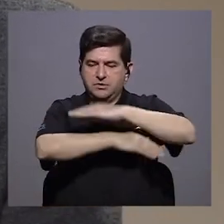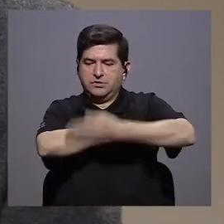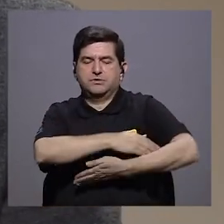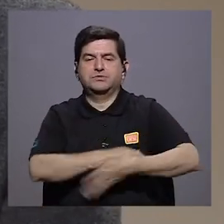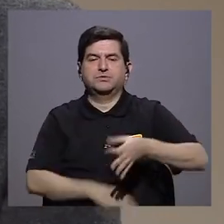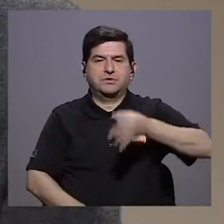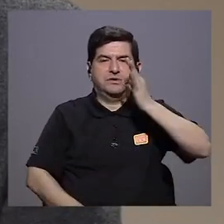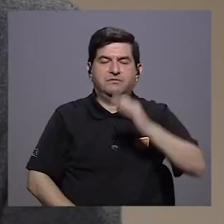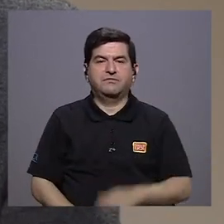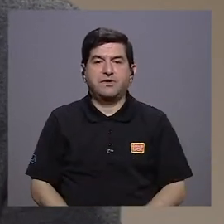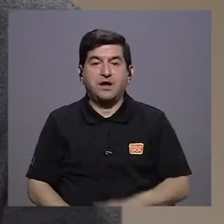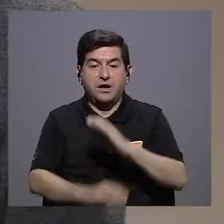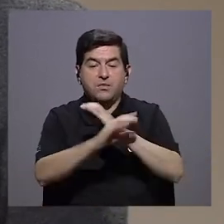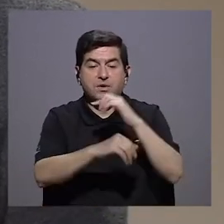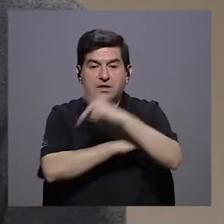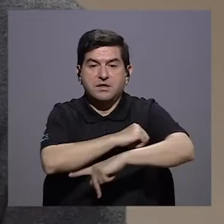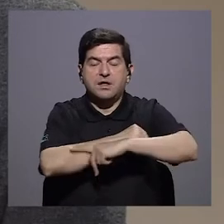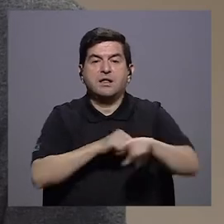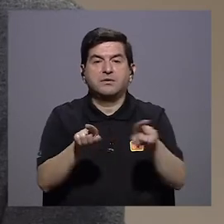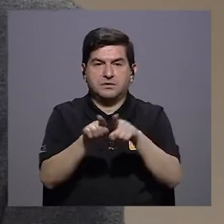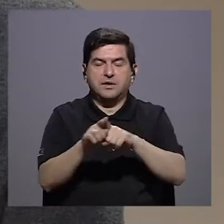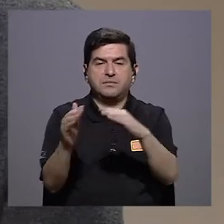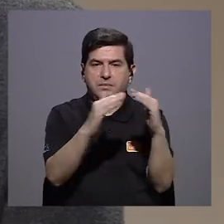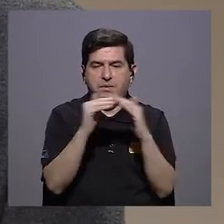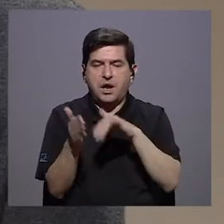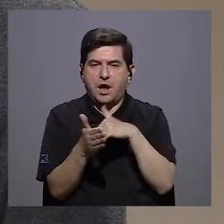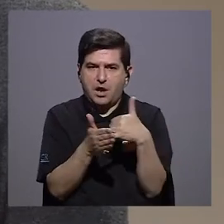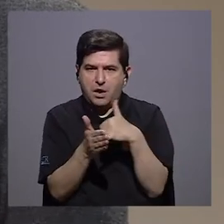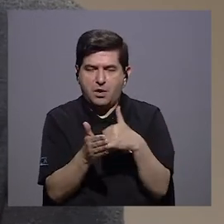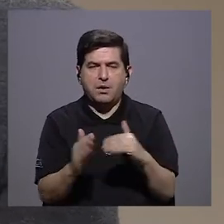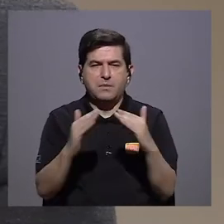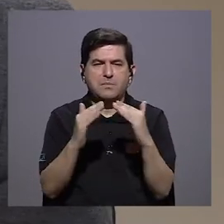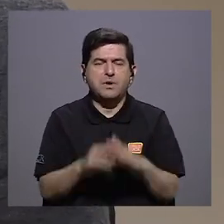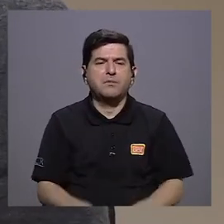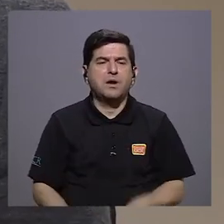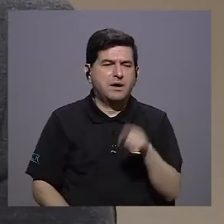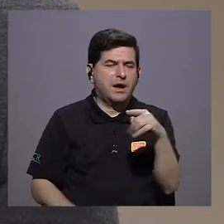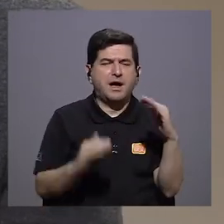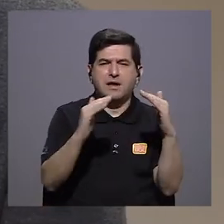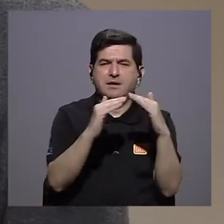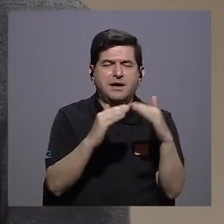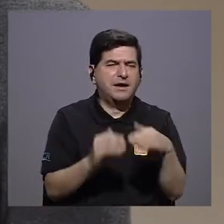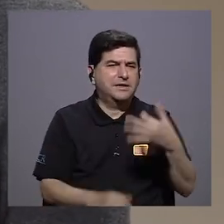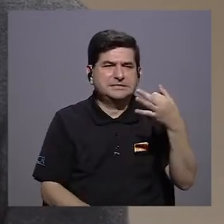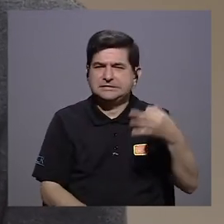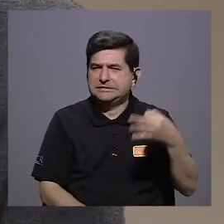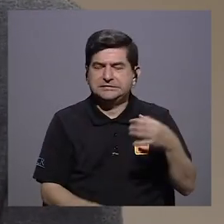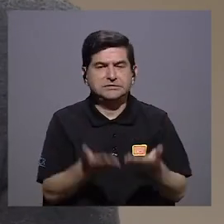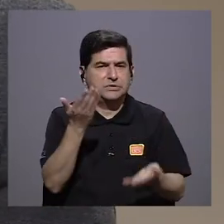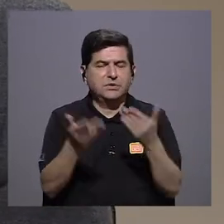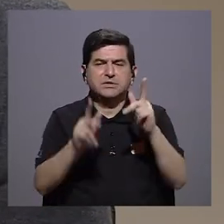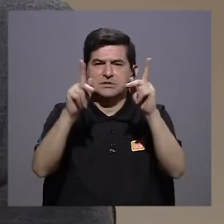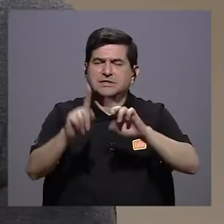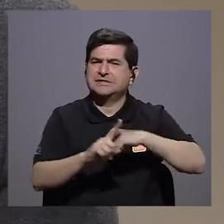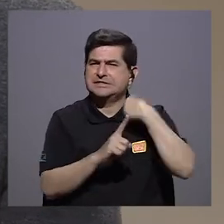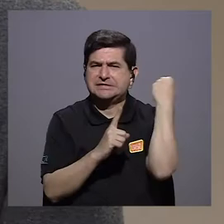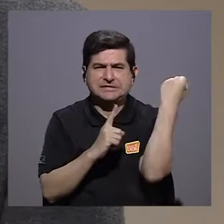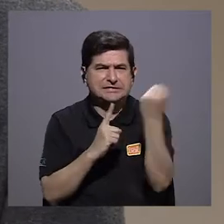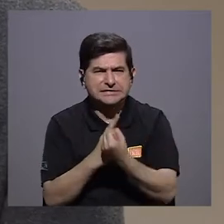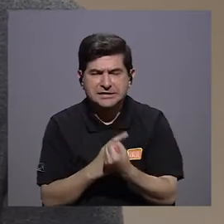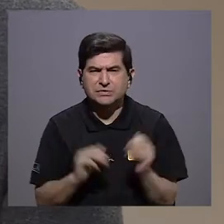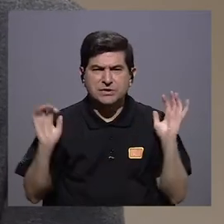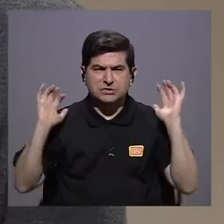aquí en el país en cuidar nuestras poblaciones vulnerables. Aquellas que viven en asentamientos informales, aquellas que tal vez están en una condición